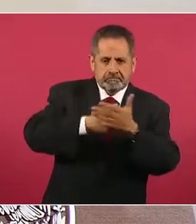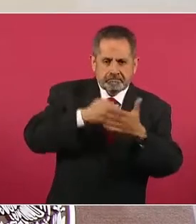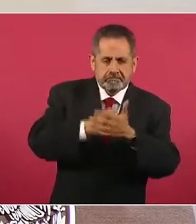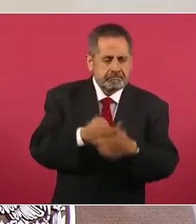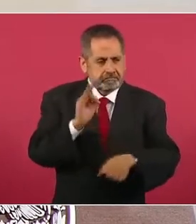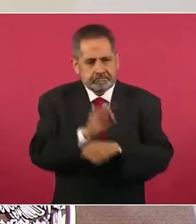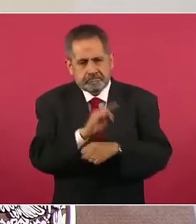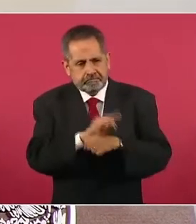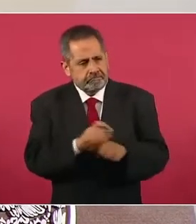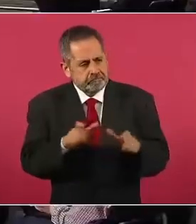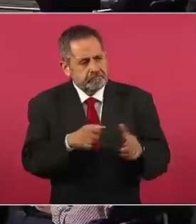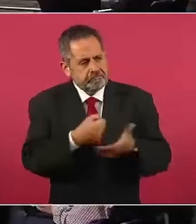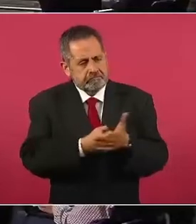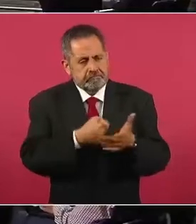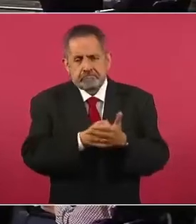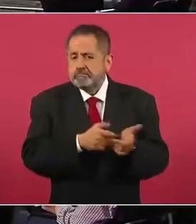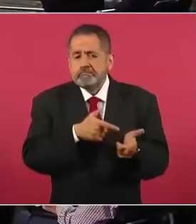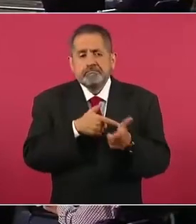protegiendo a dirigentes sociales